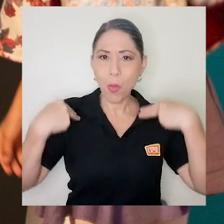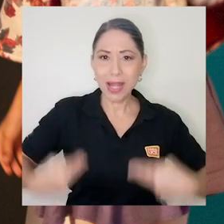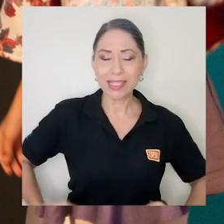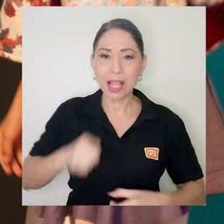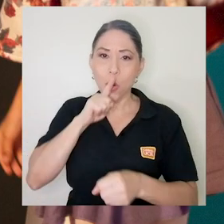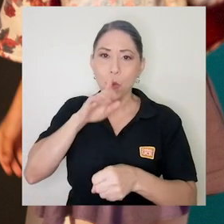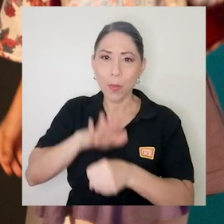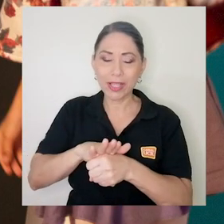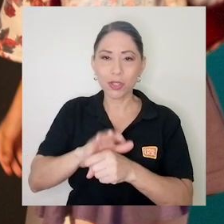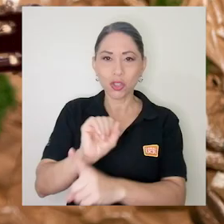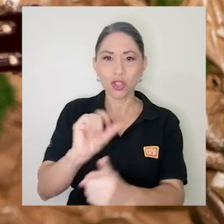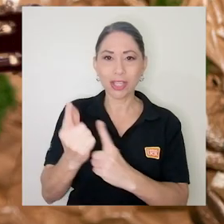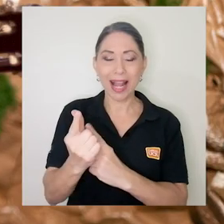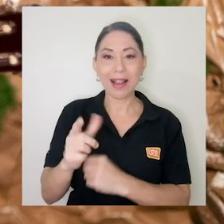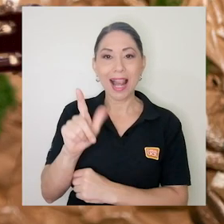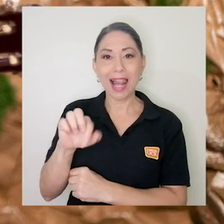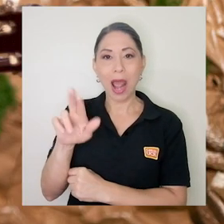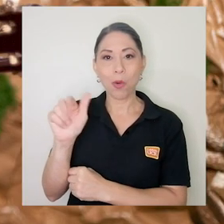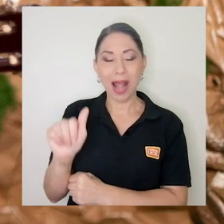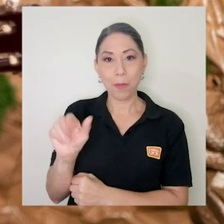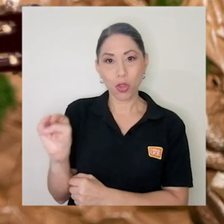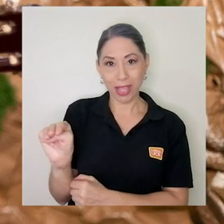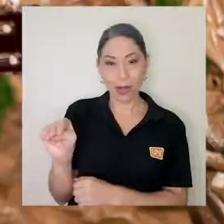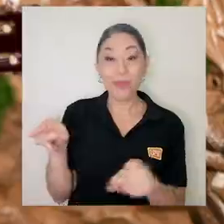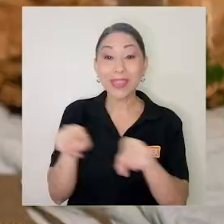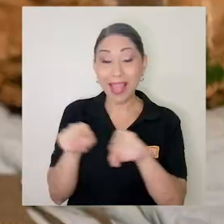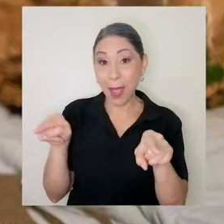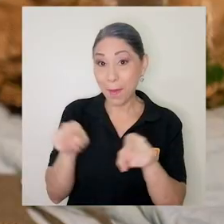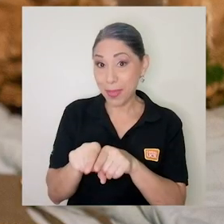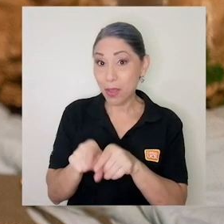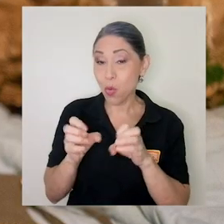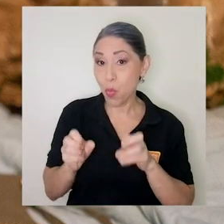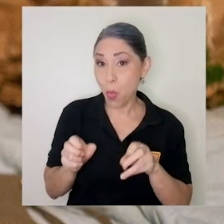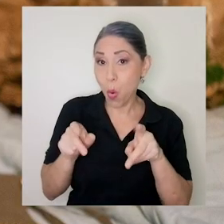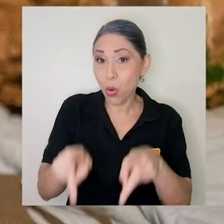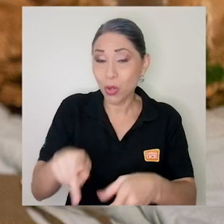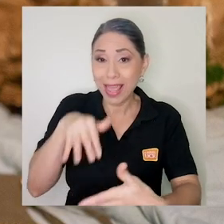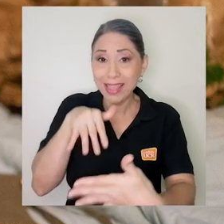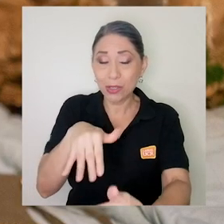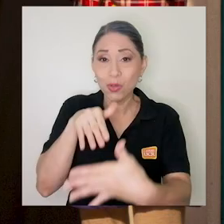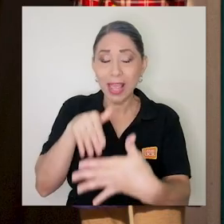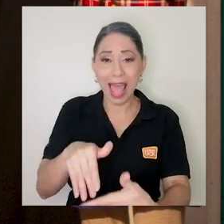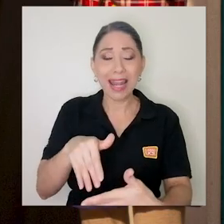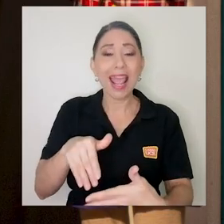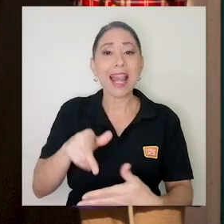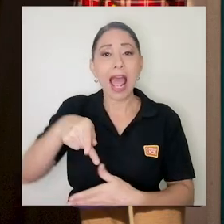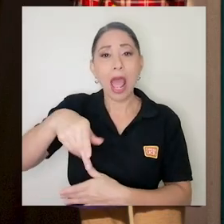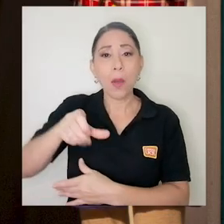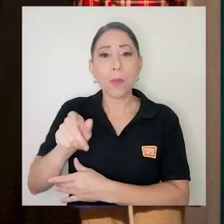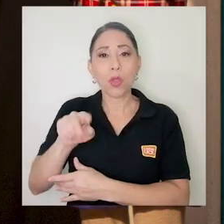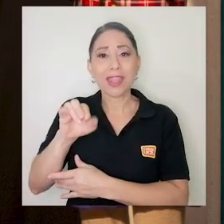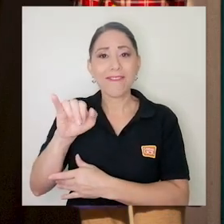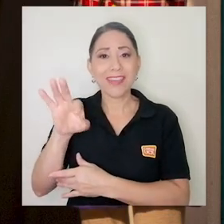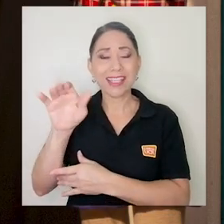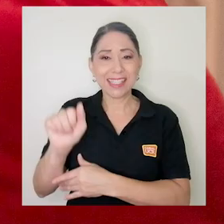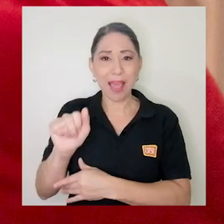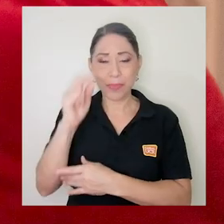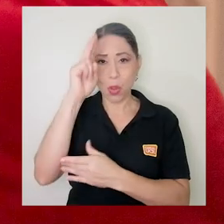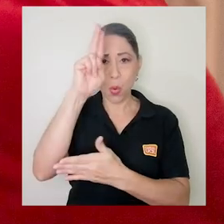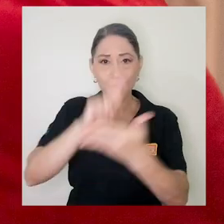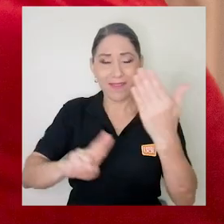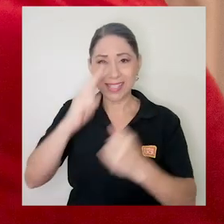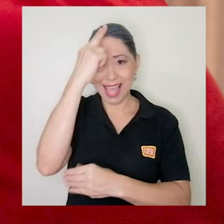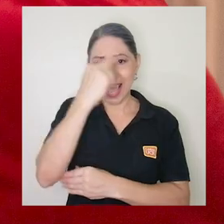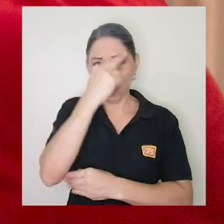social. Laura Montero también tuvo la oportunidad de estudiar en la Pontificia Universidad Católica de Chile